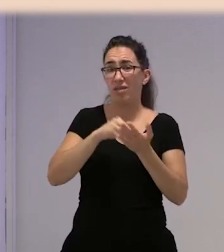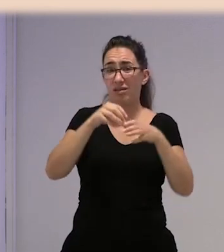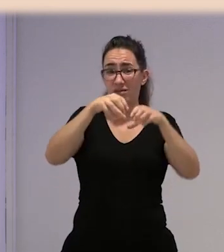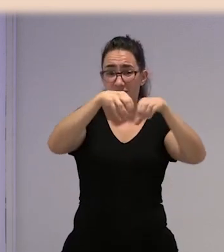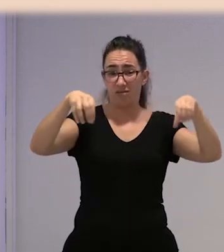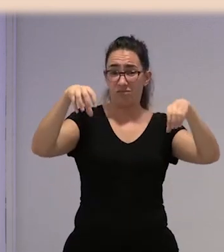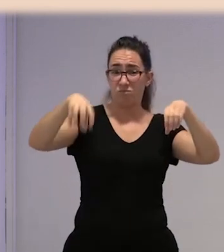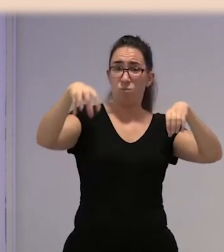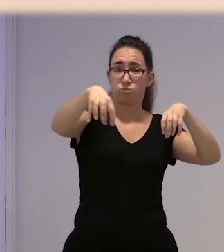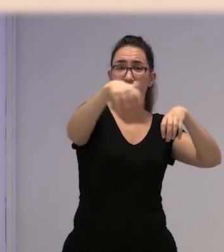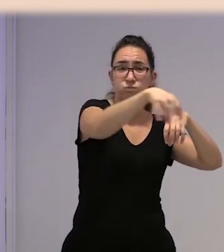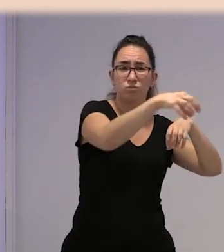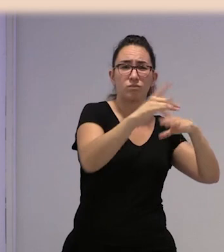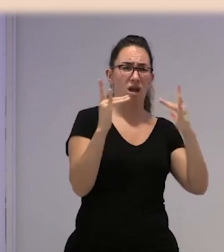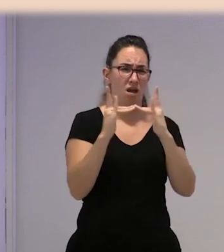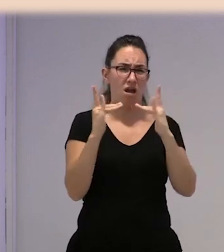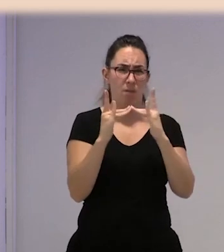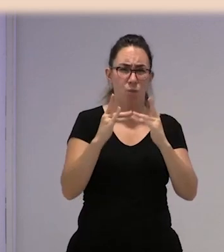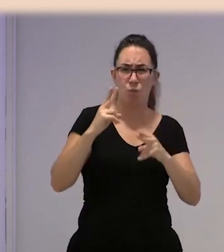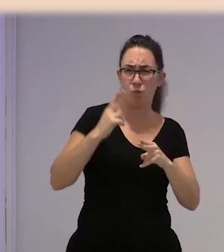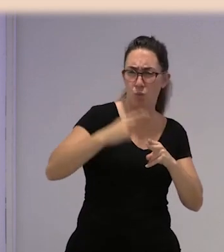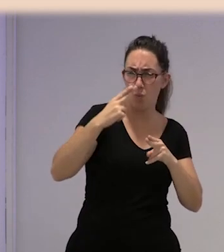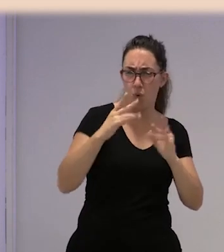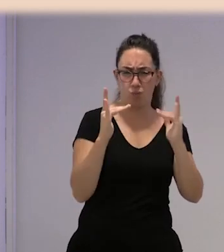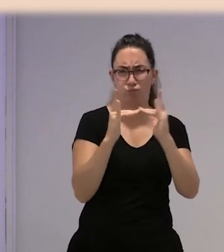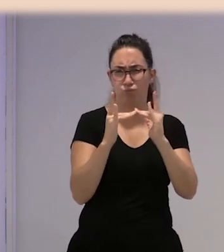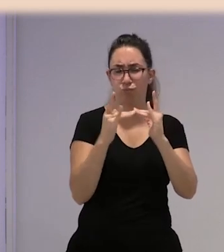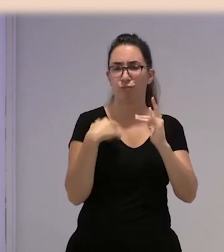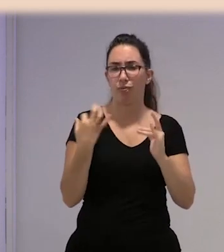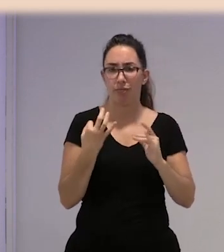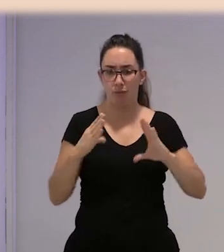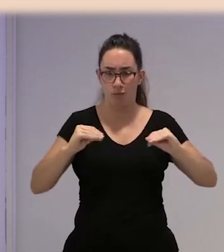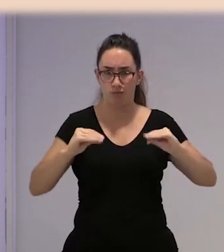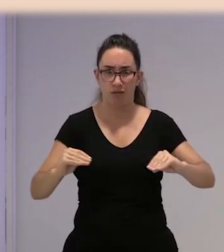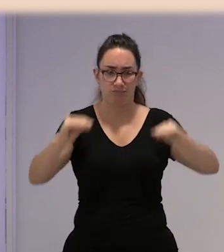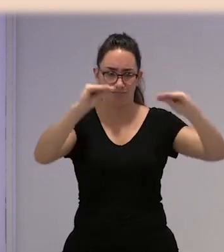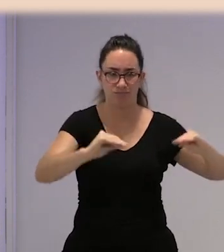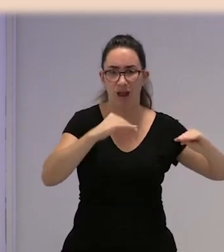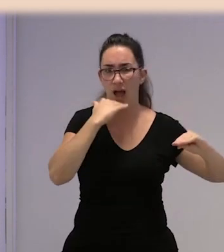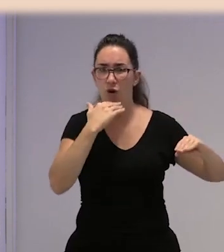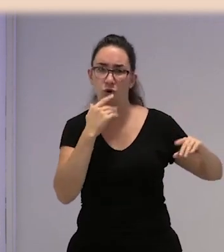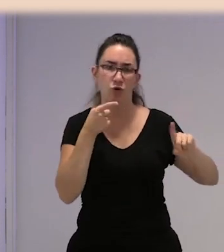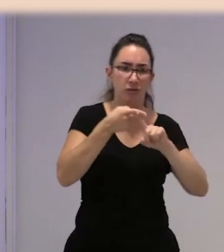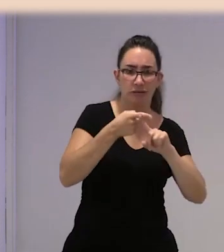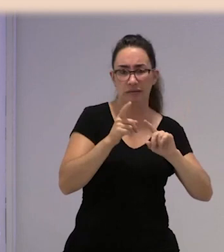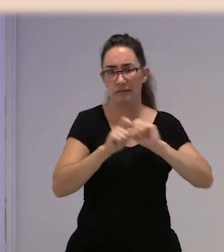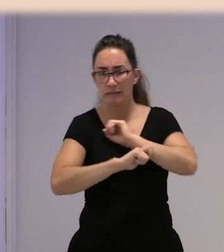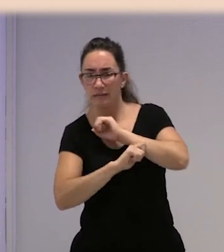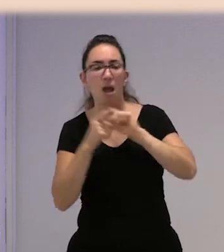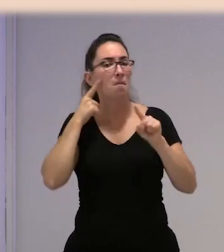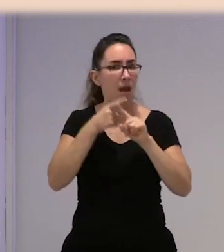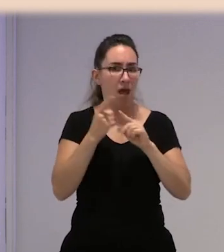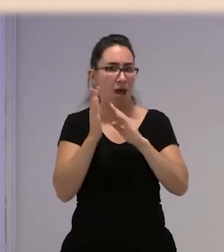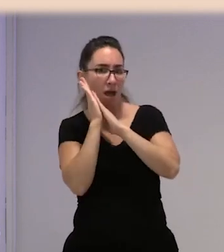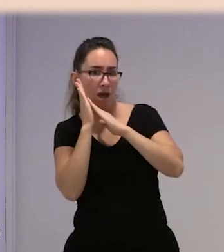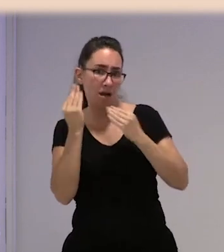con camas duras, tienen que poner cartones e intentar habilitarlos de la mejor manera posible.